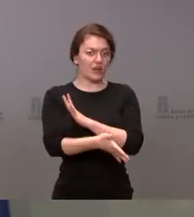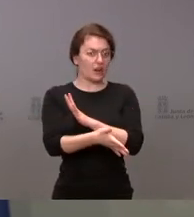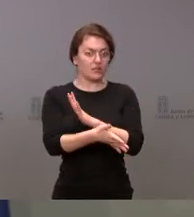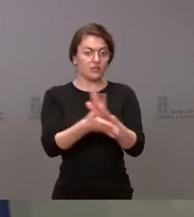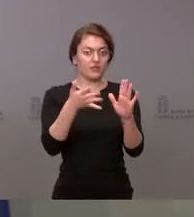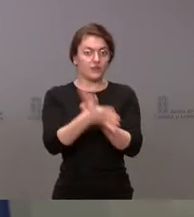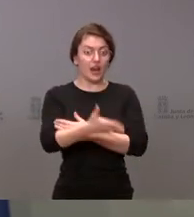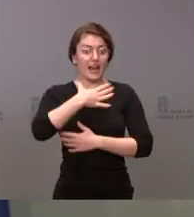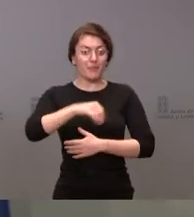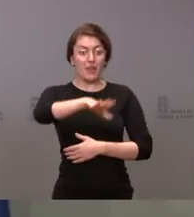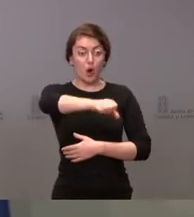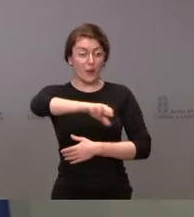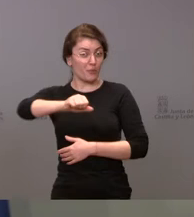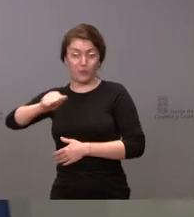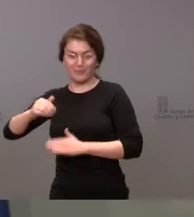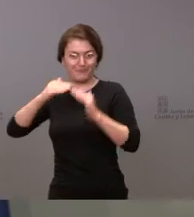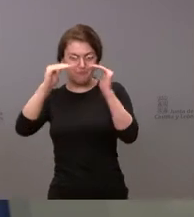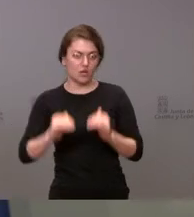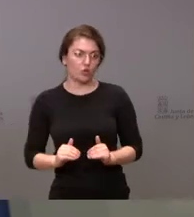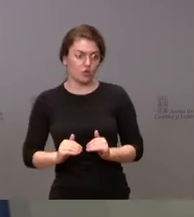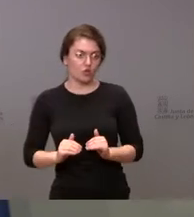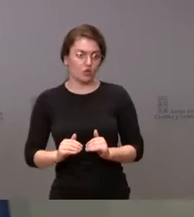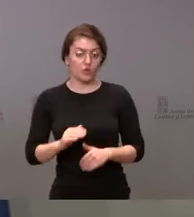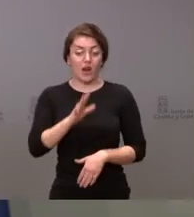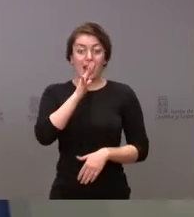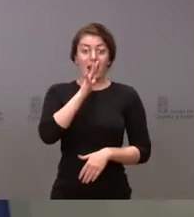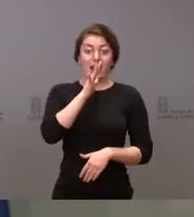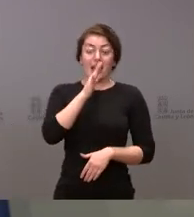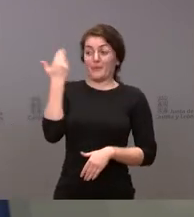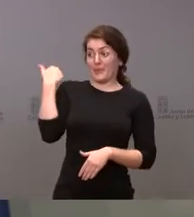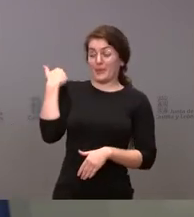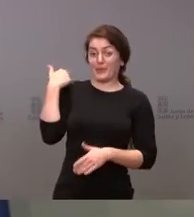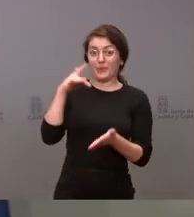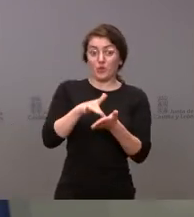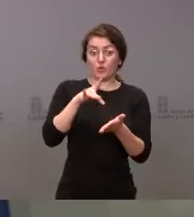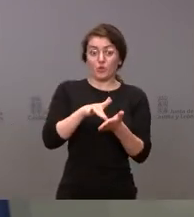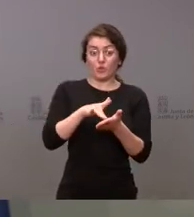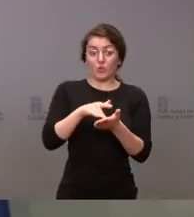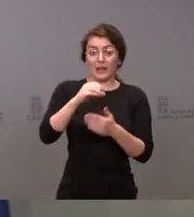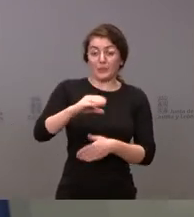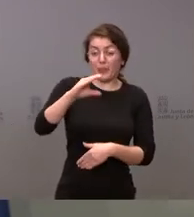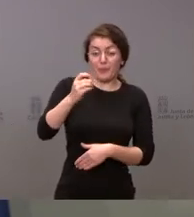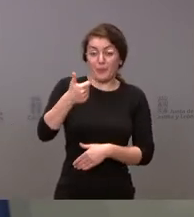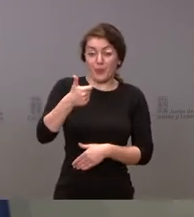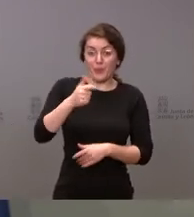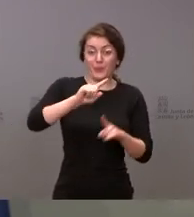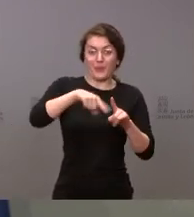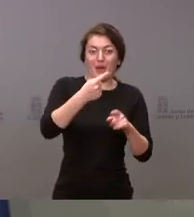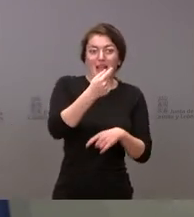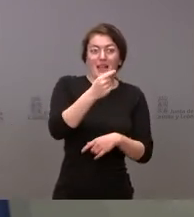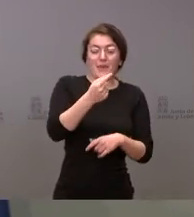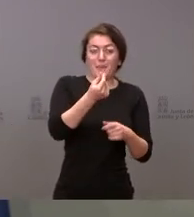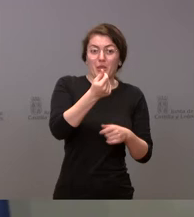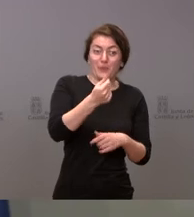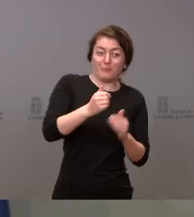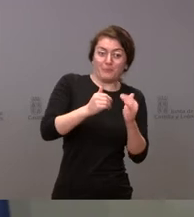adquisitivo. En otras ocasiones, con incrementos menores y con menor inflación, ha habido ganancias de poder adquisitivo y, por tanto, nosotros lo que